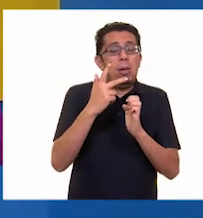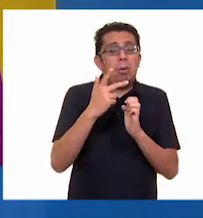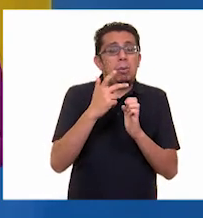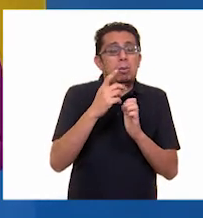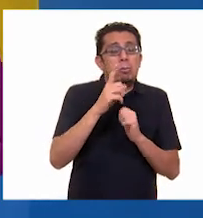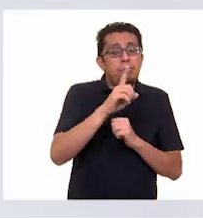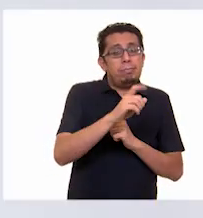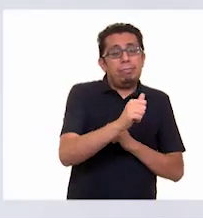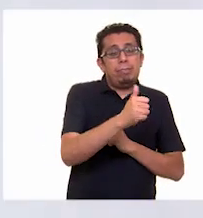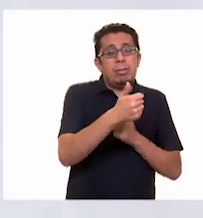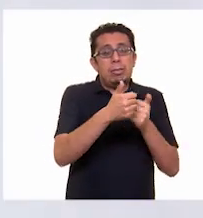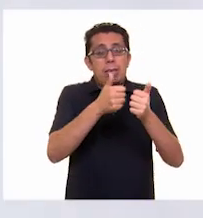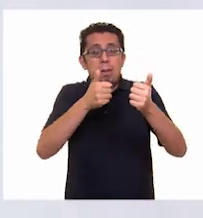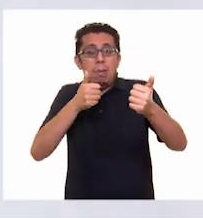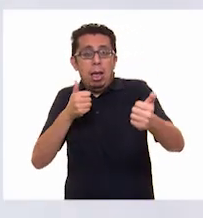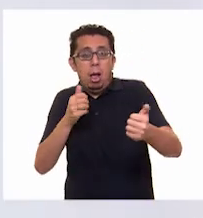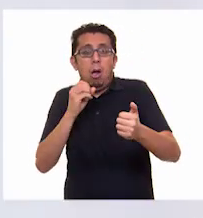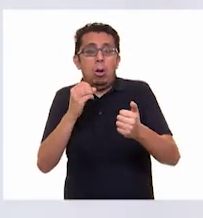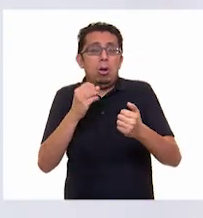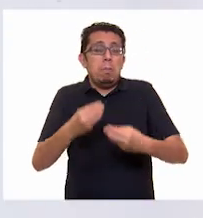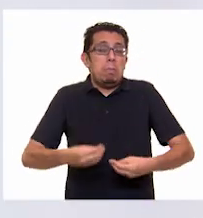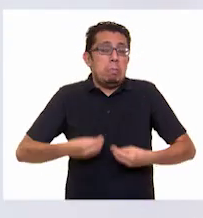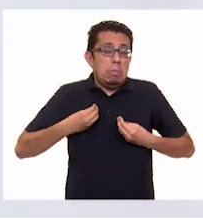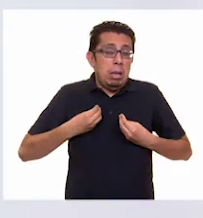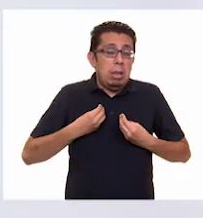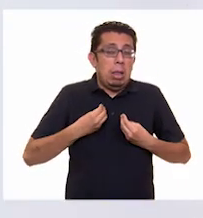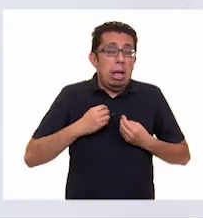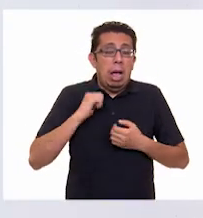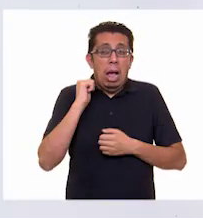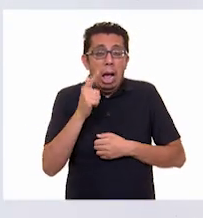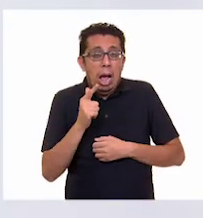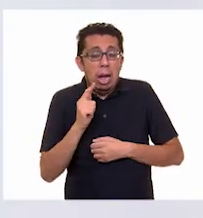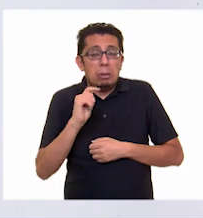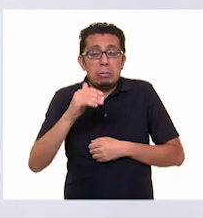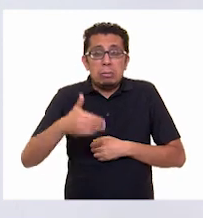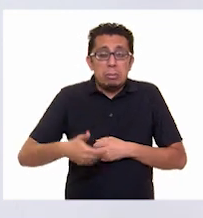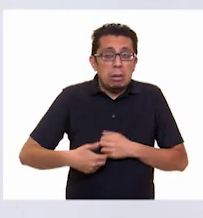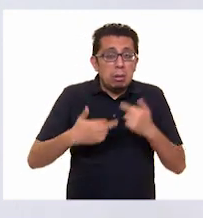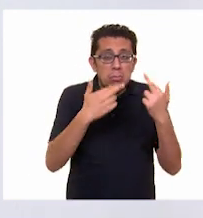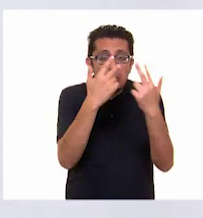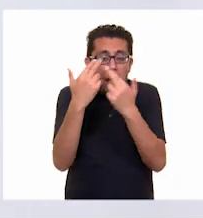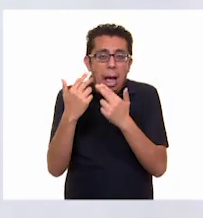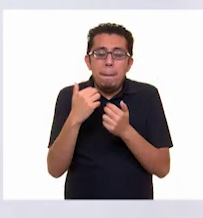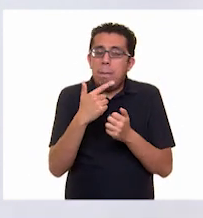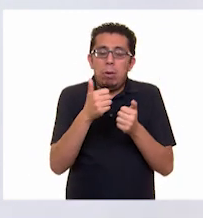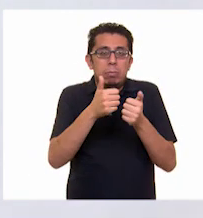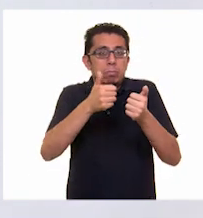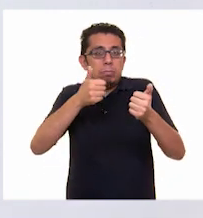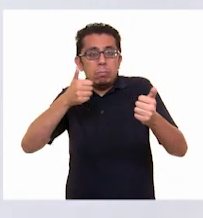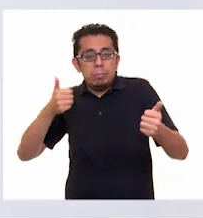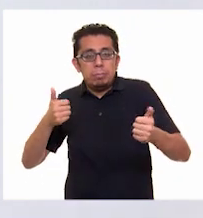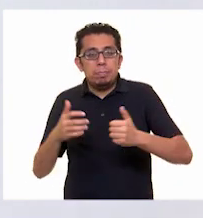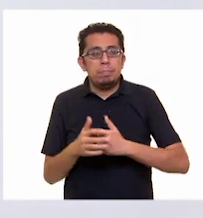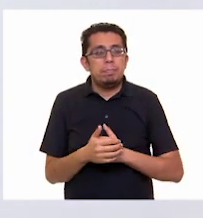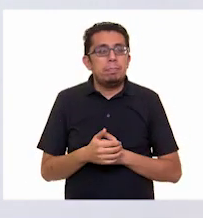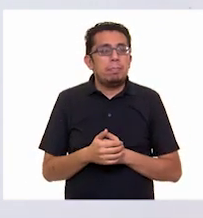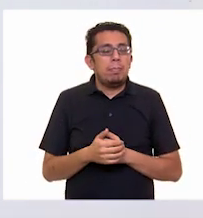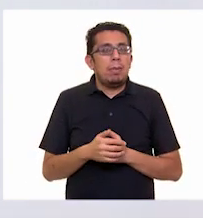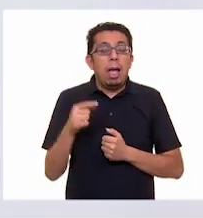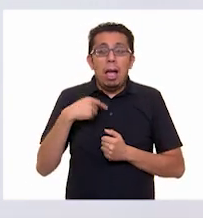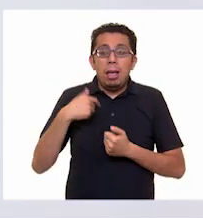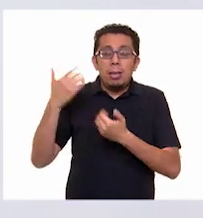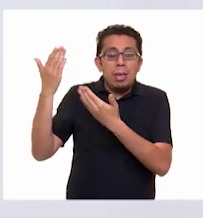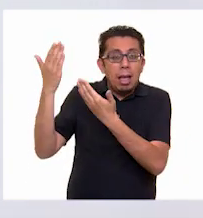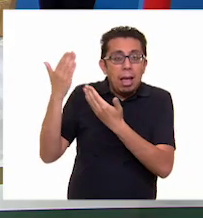viviendas que estén dañadas. ¡Oh! ¡Oh! Miren, voy llegando y veo. ¡Qué